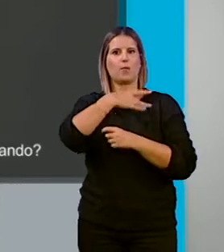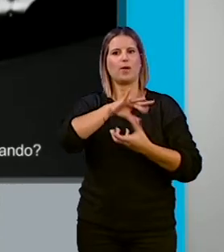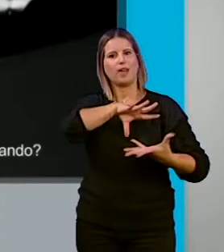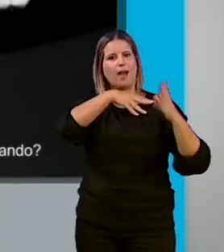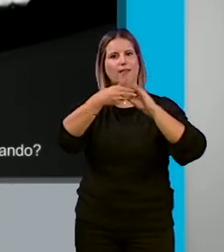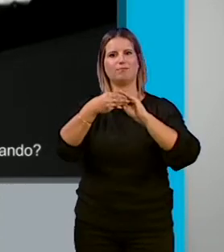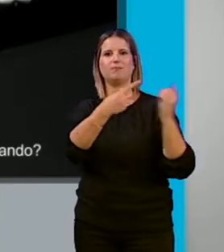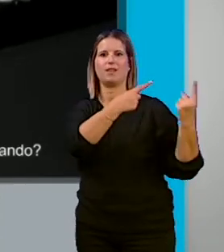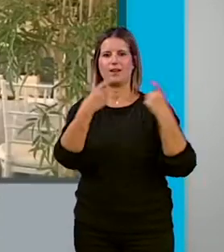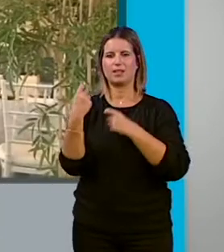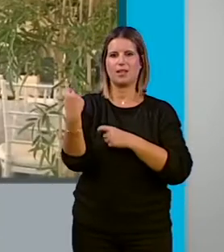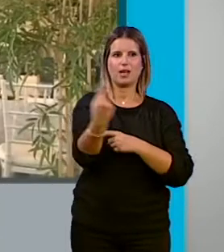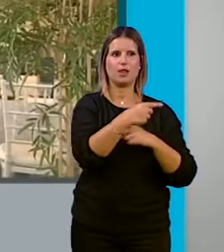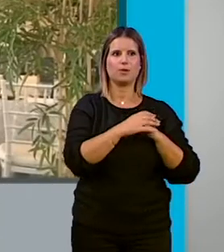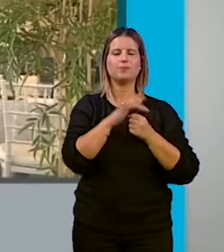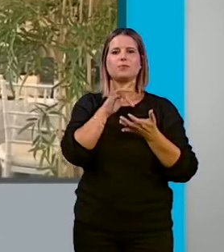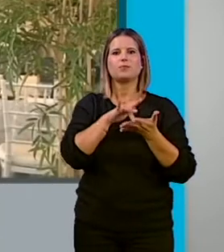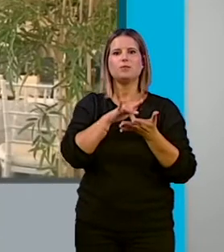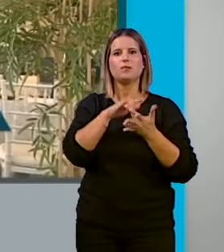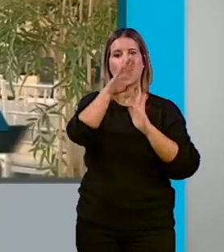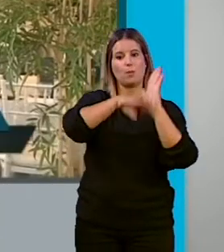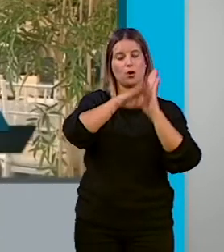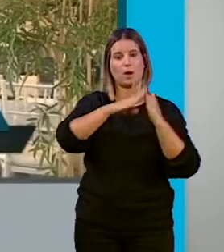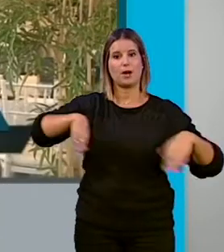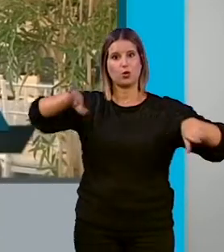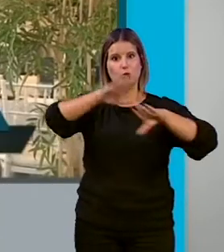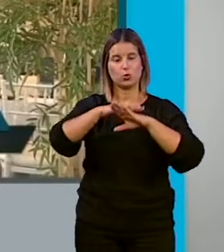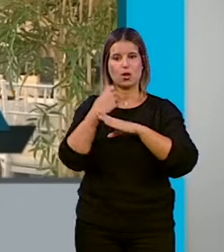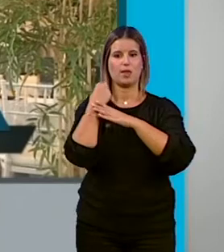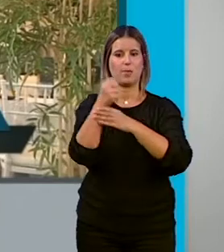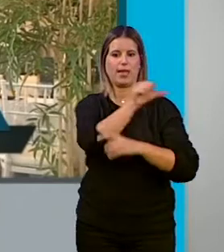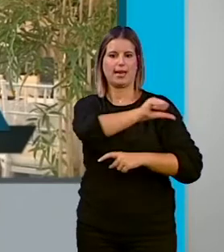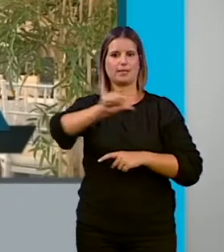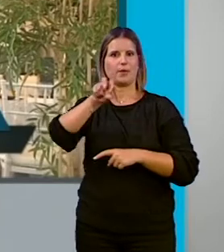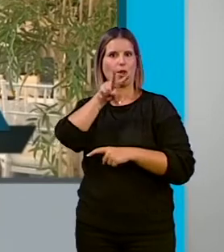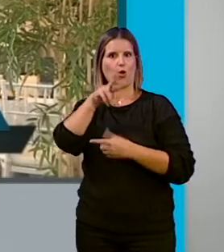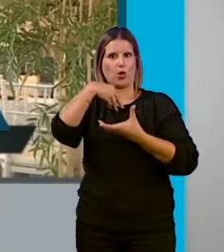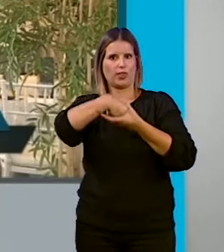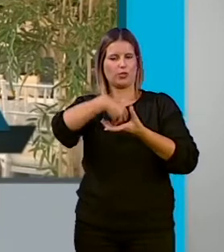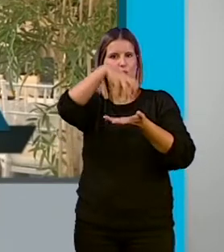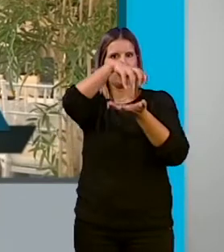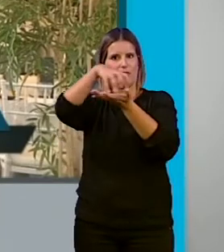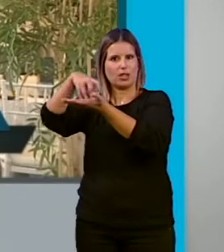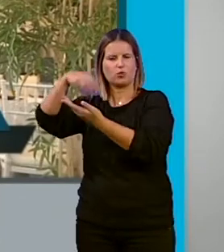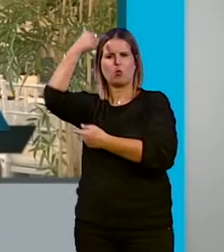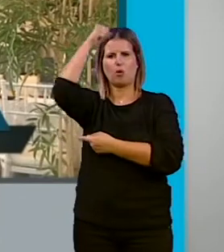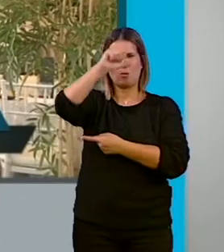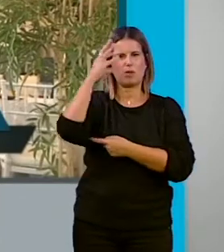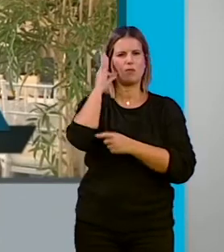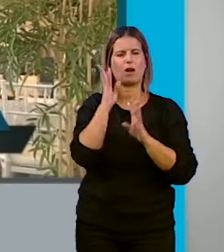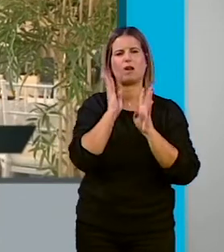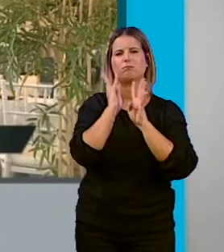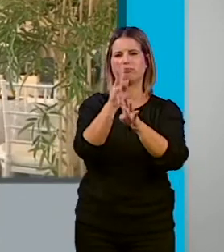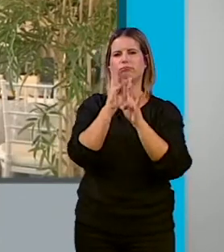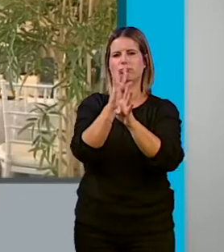sus necesidades. Tenemos un programa nocturno de apoyo, dos tardes, noches a la semana, en nuestro centro. Son un montón de hombres y mujeres que vienen ya